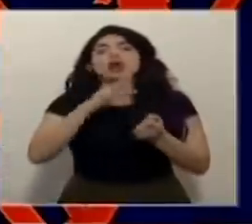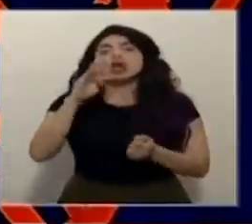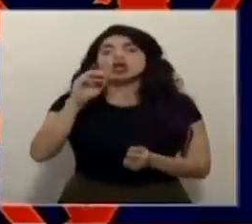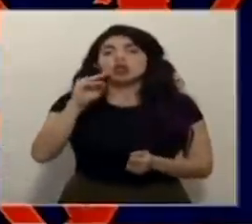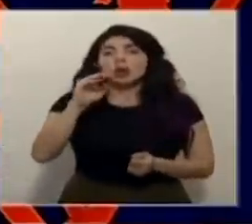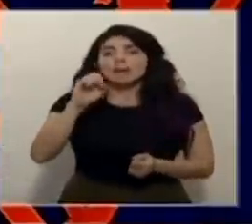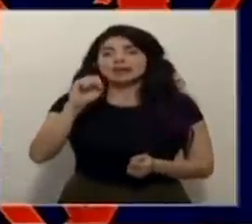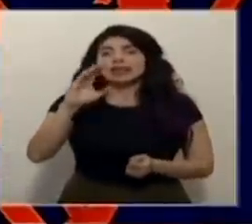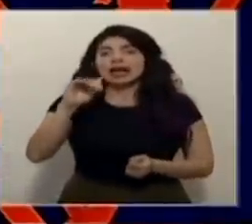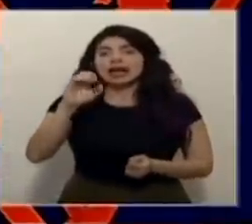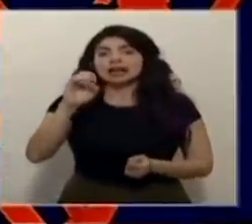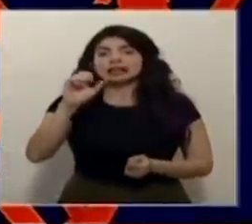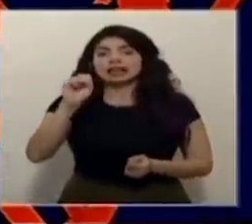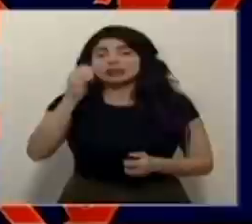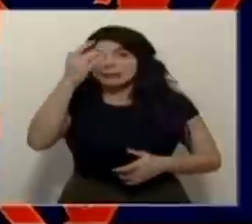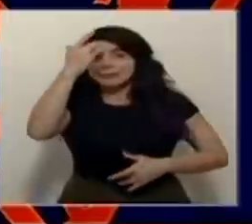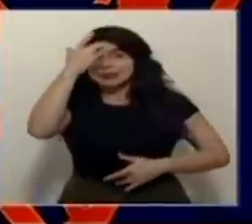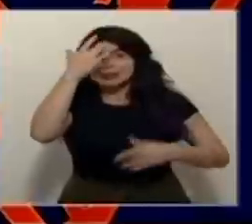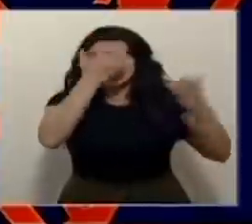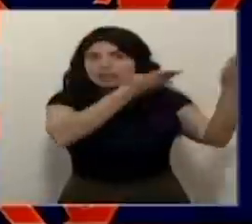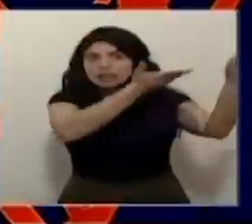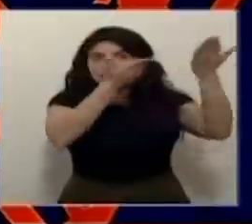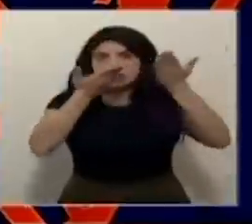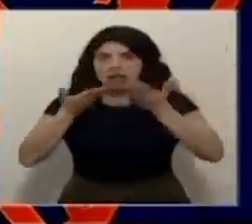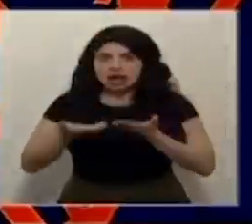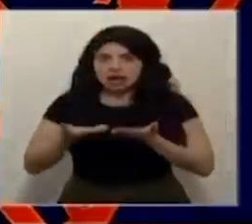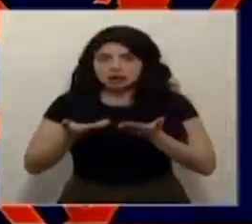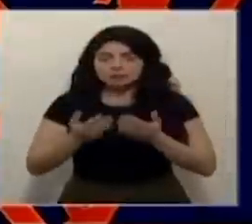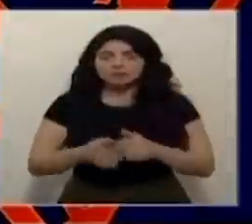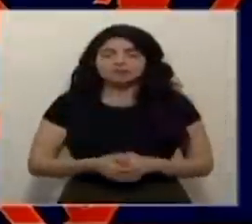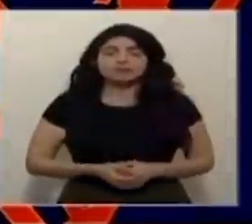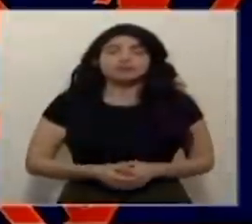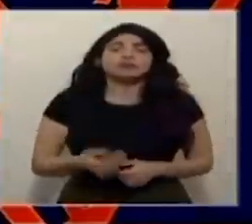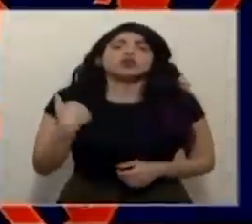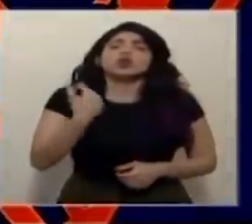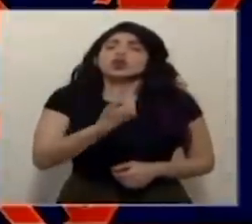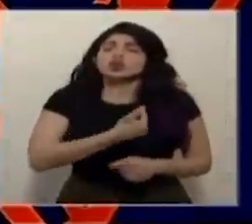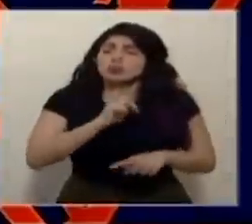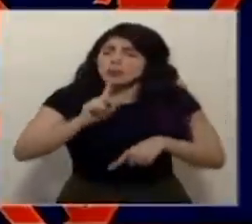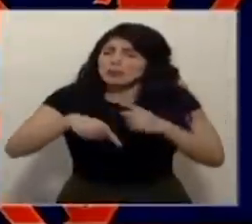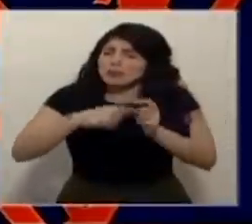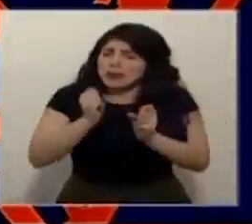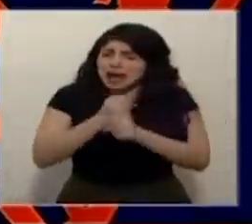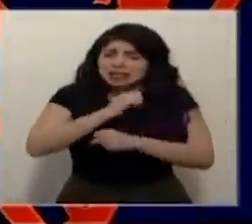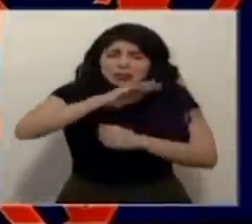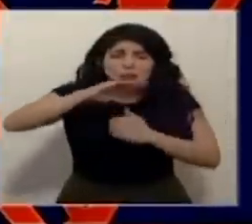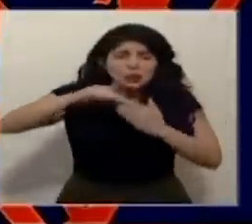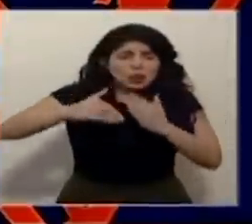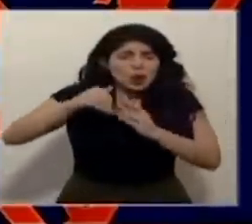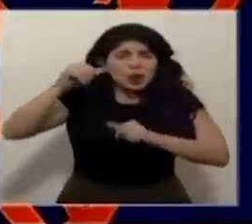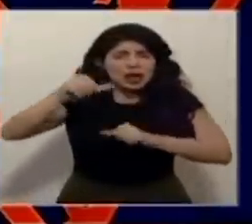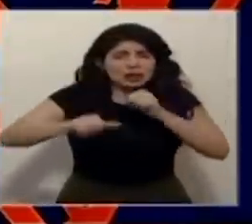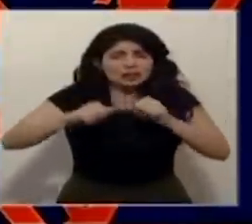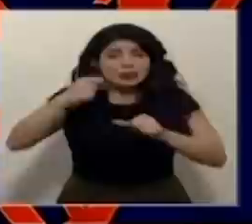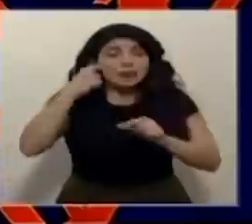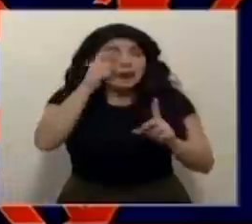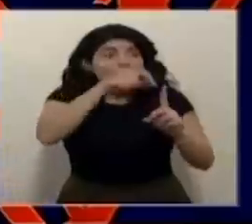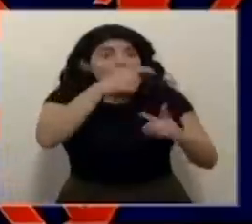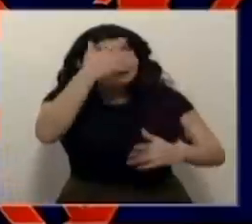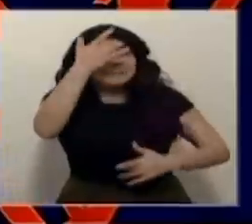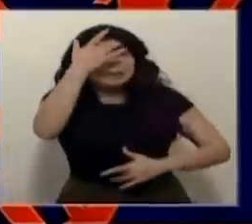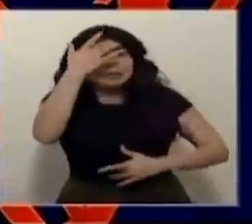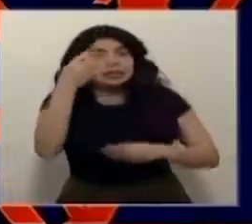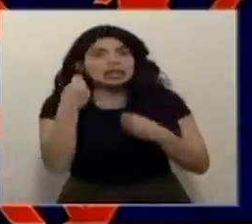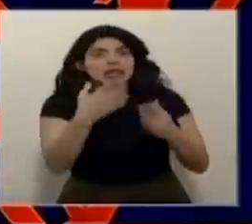a traer una paciente nosotros vamos a hacer todo lo posible para que todos los pacientes tengan cama hasta